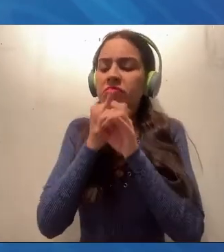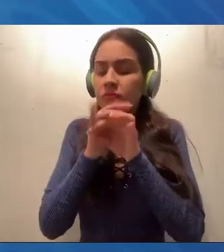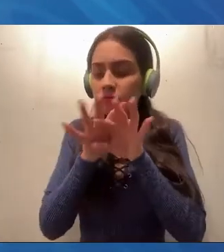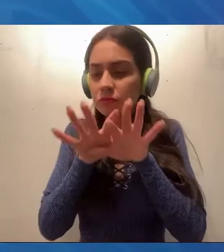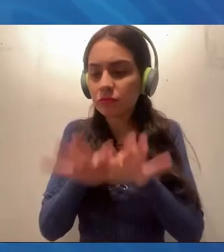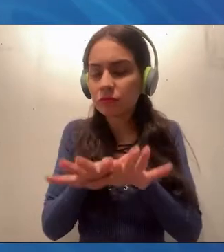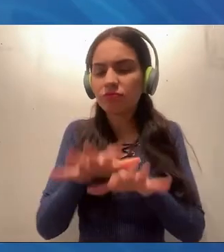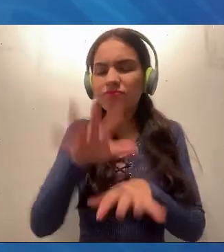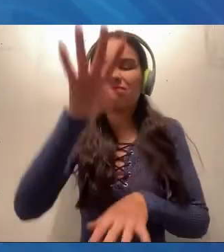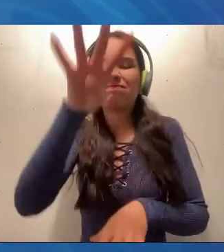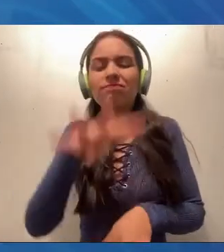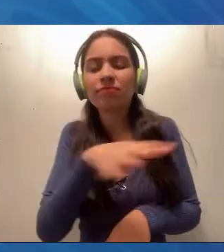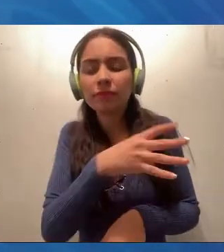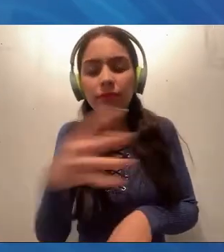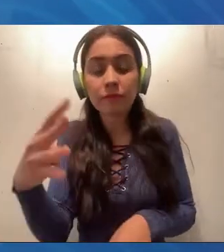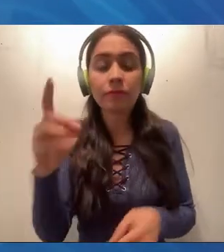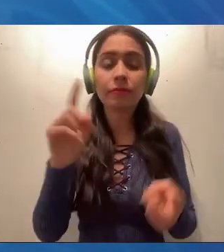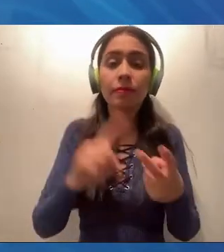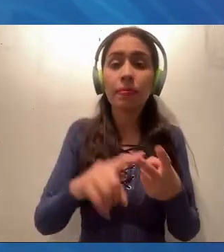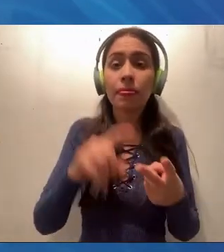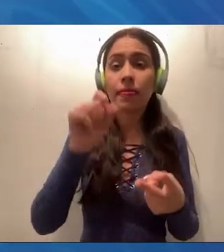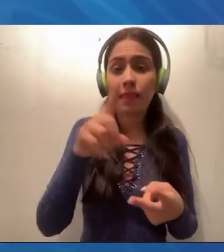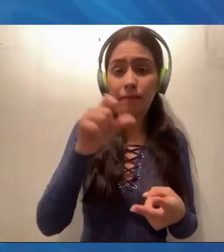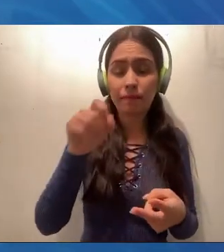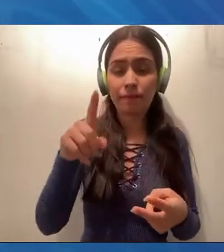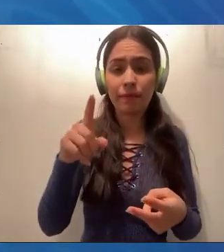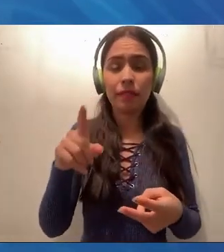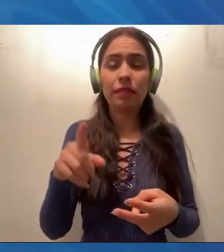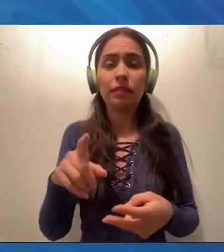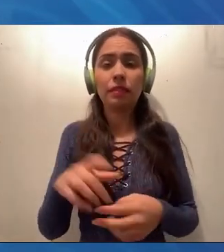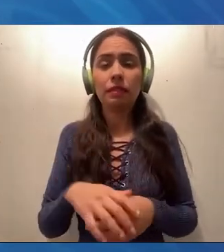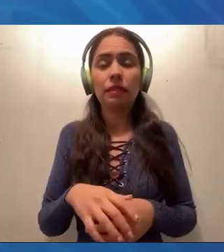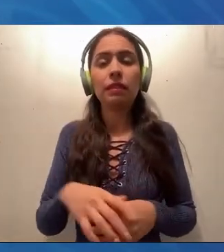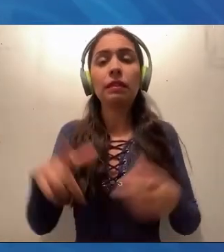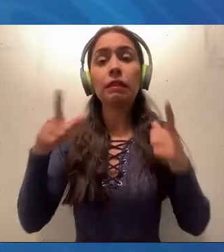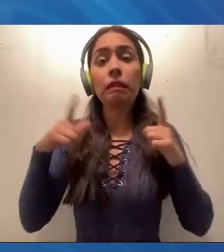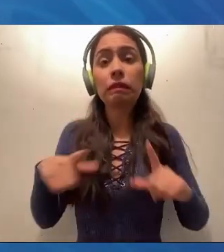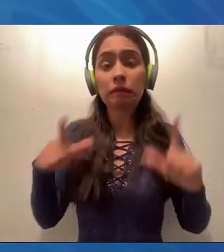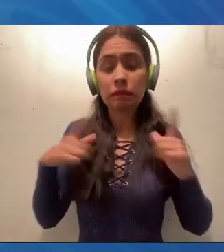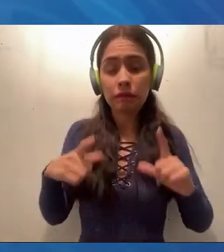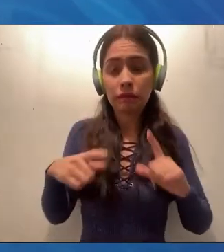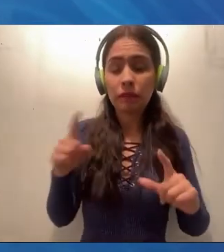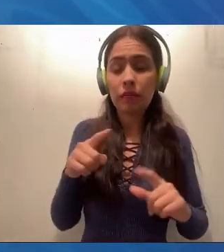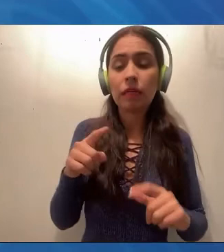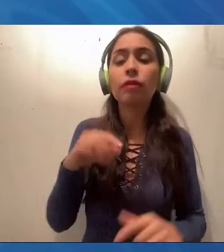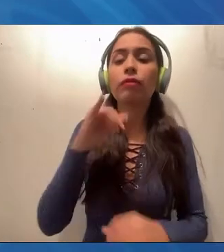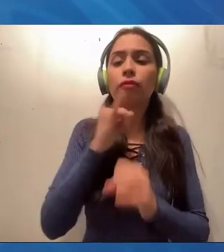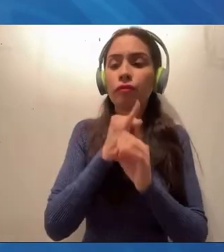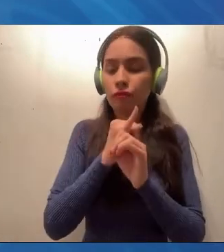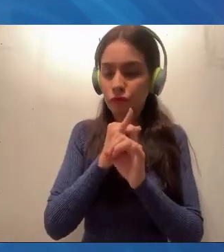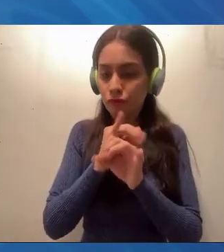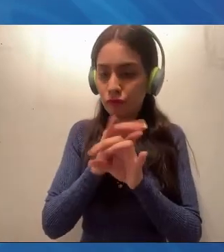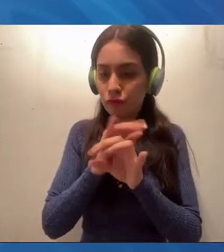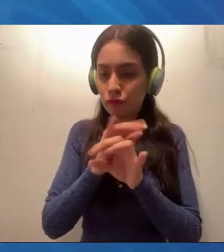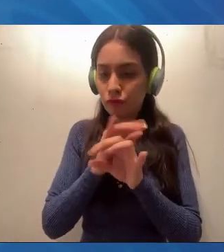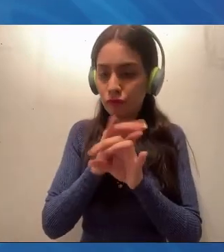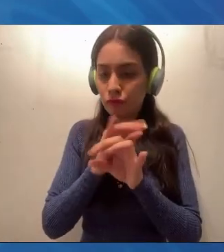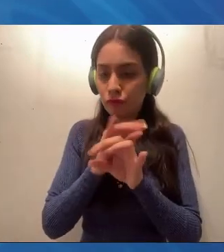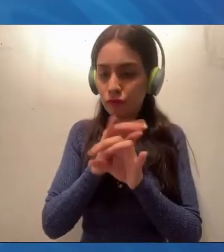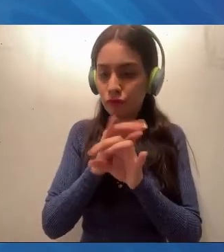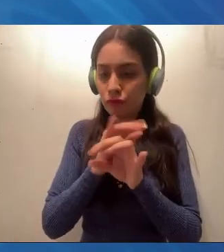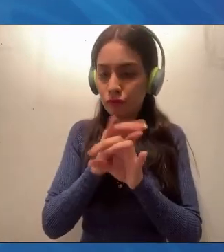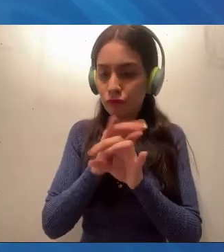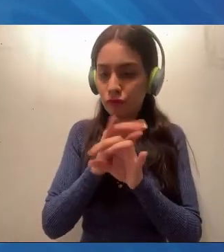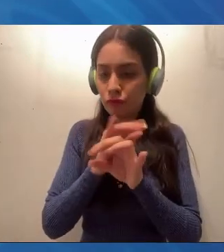autoridades que tuvieran que tomar alguna decisión en caso de una contingencia que ocurriera en los alrededores de los puentes. Vamos a tener un